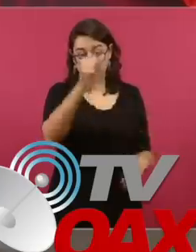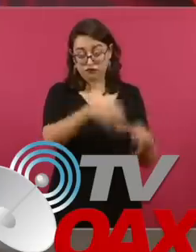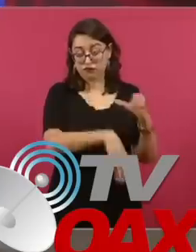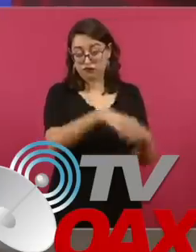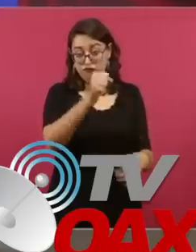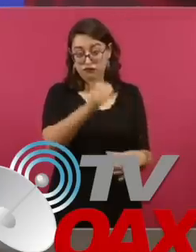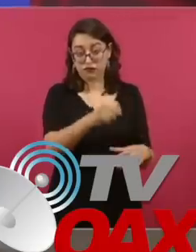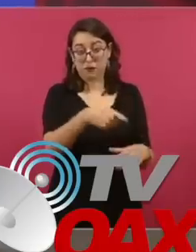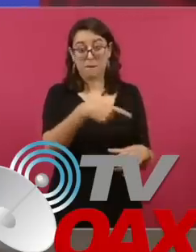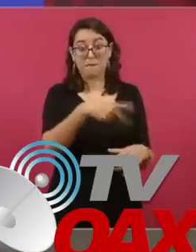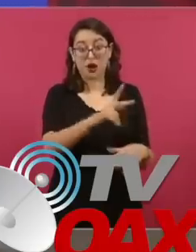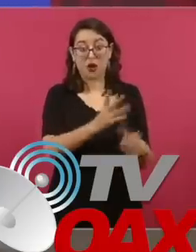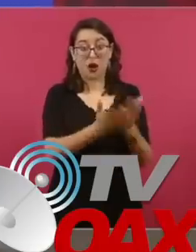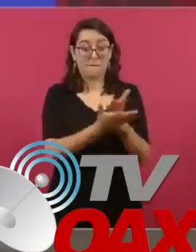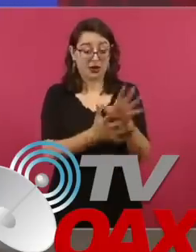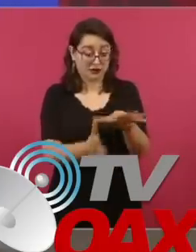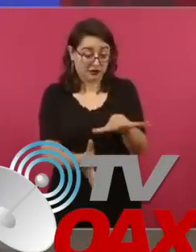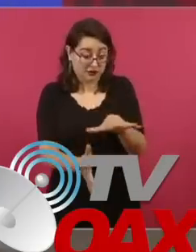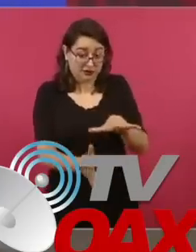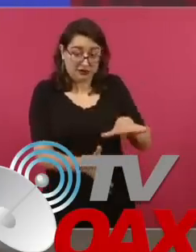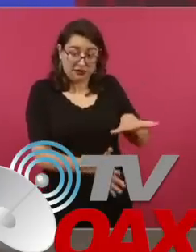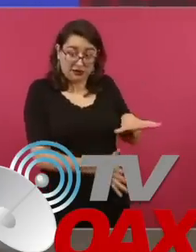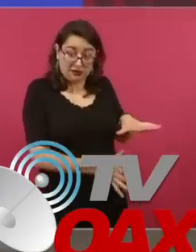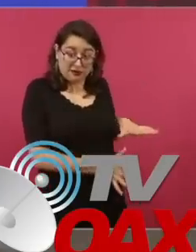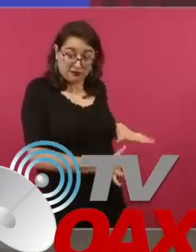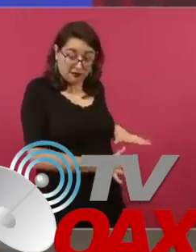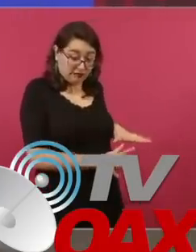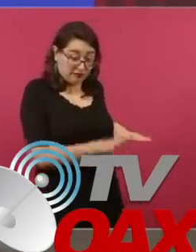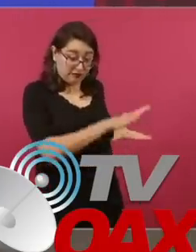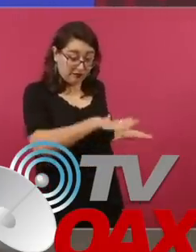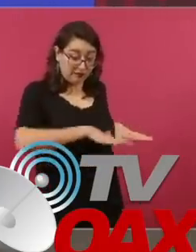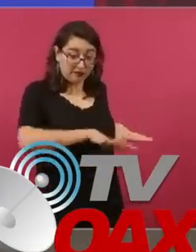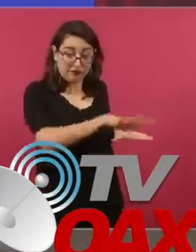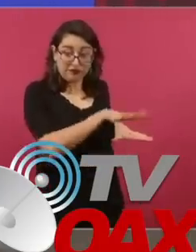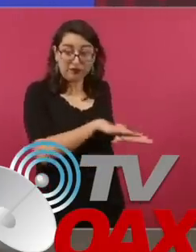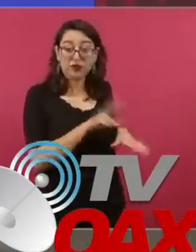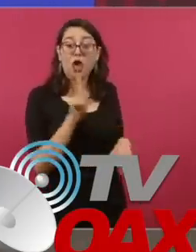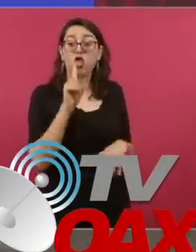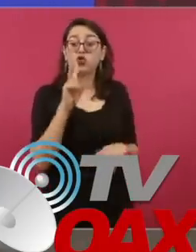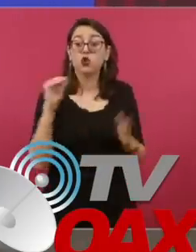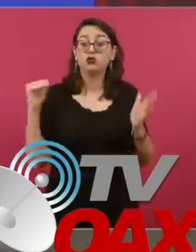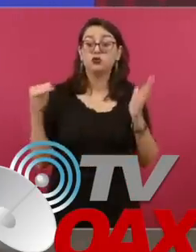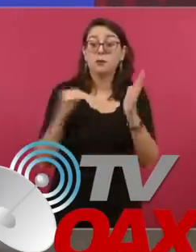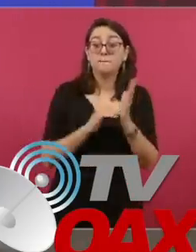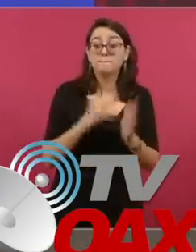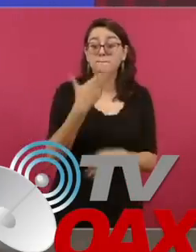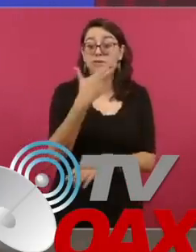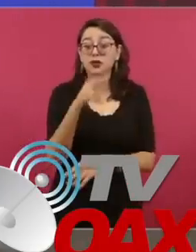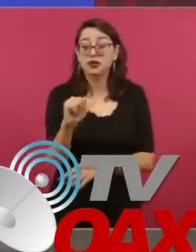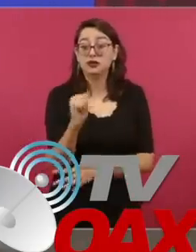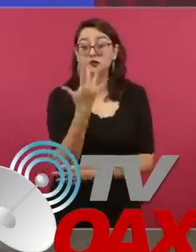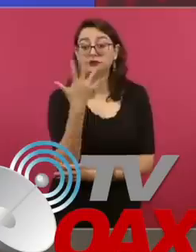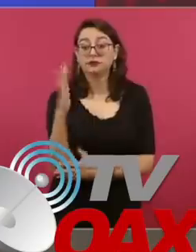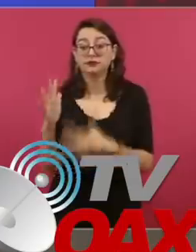dos mil hectáreas. Qué selva y Banglar.